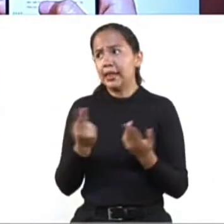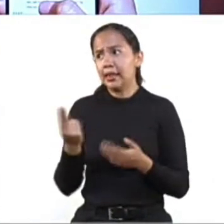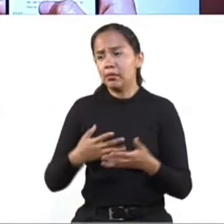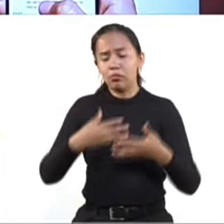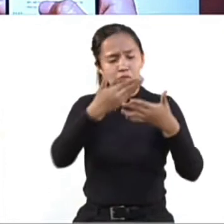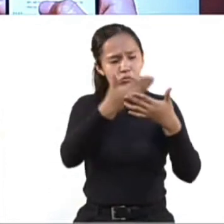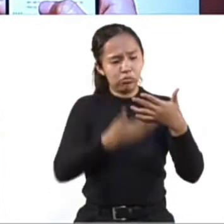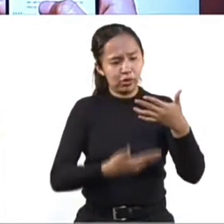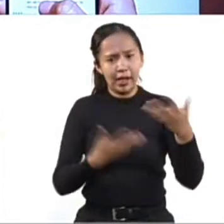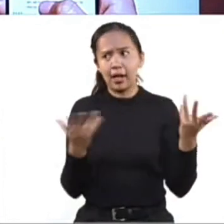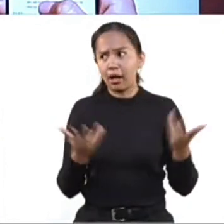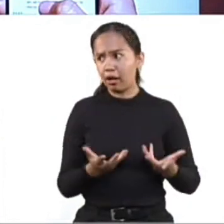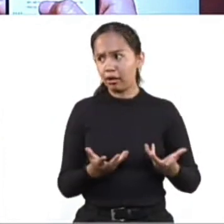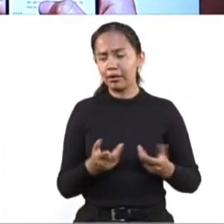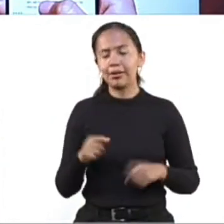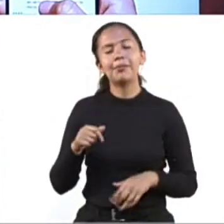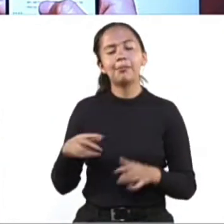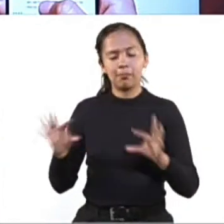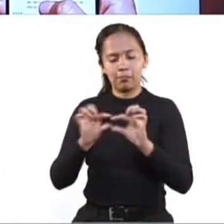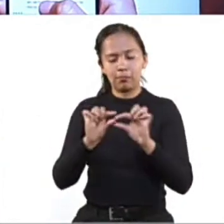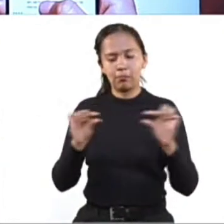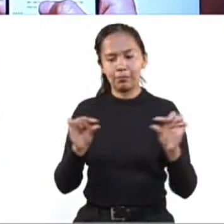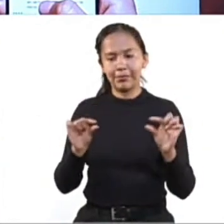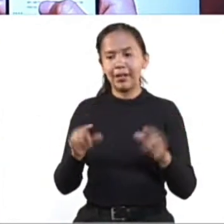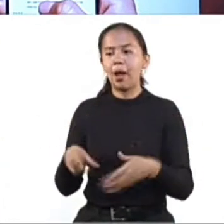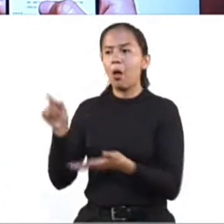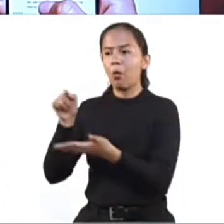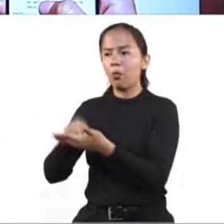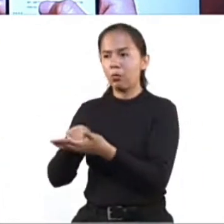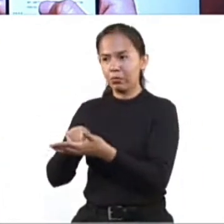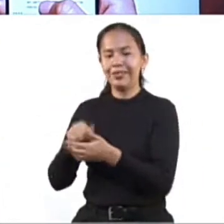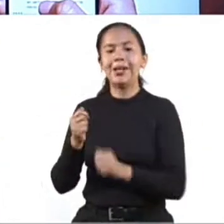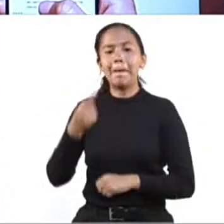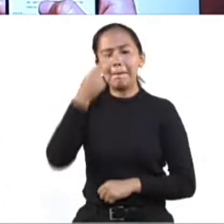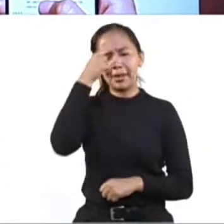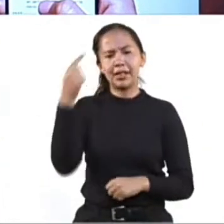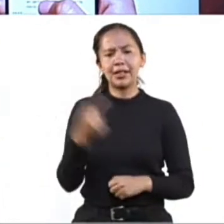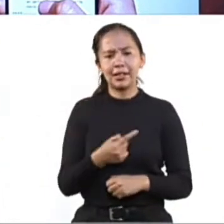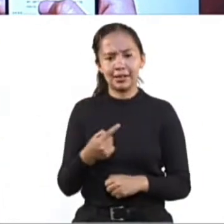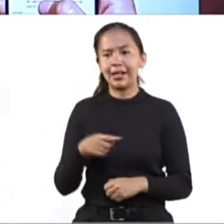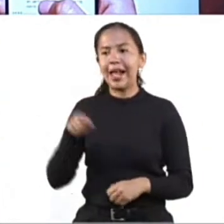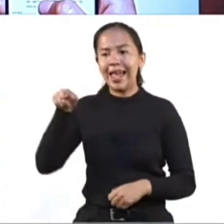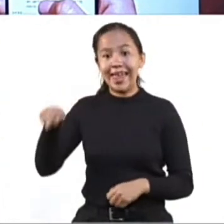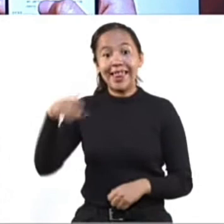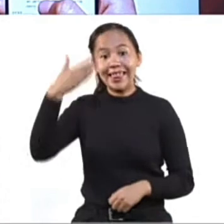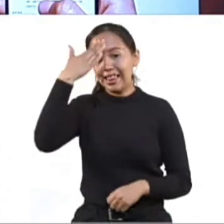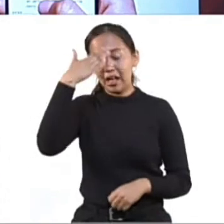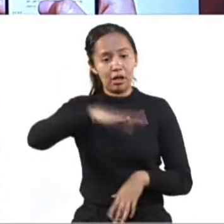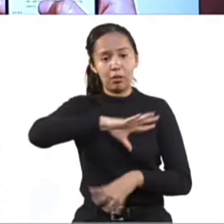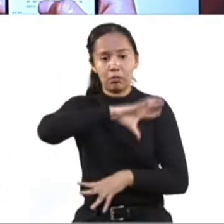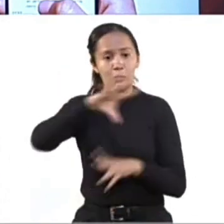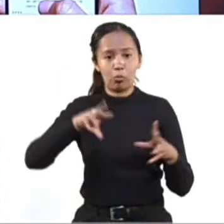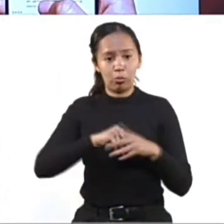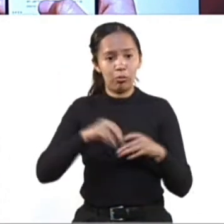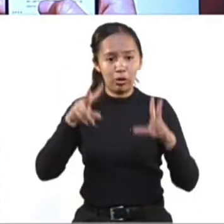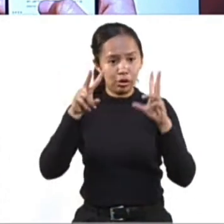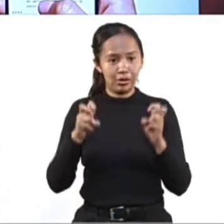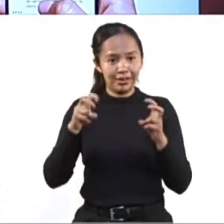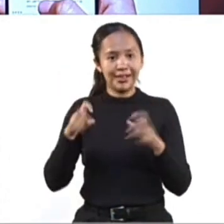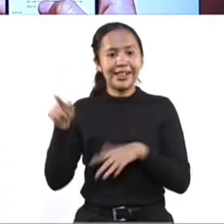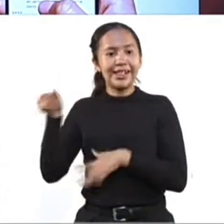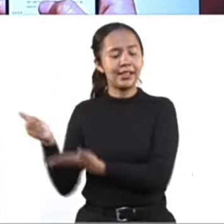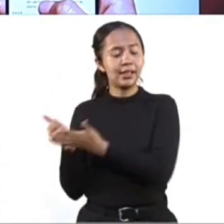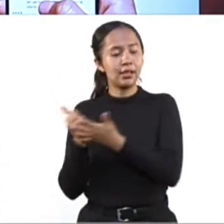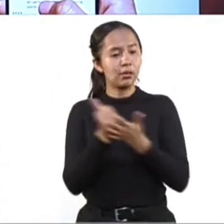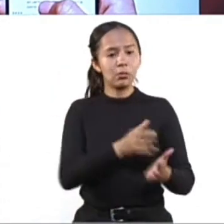contactar a este enlace de la dependencia que conoce perfectamente cómo se realiza el trámite para que nos pueda brindar también